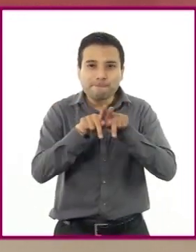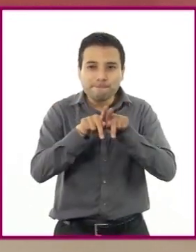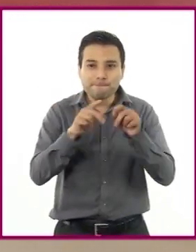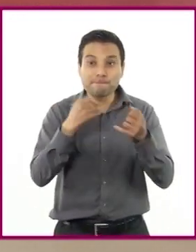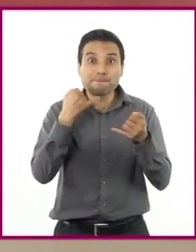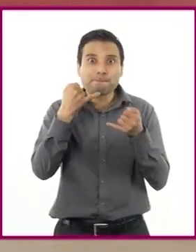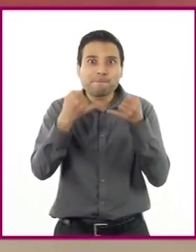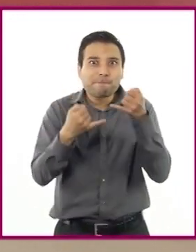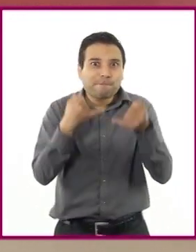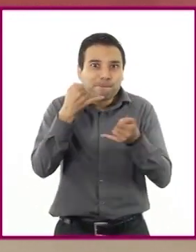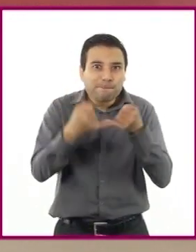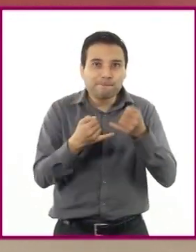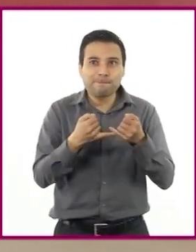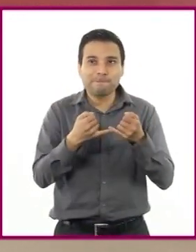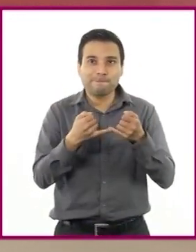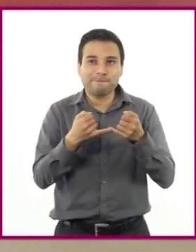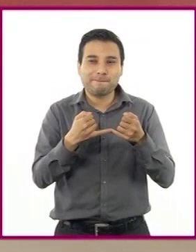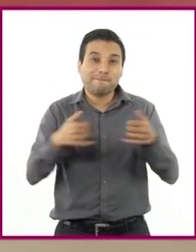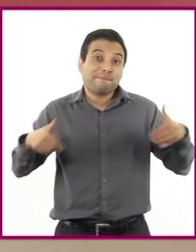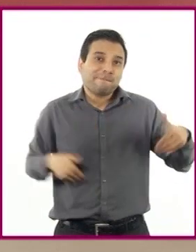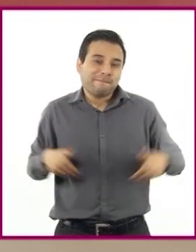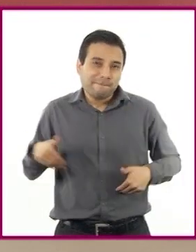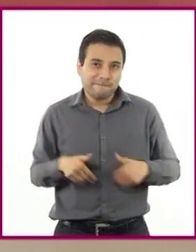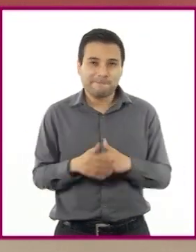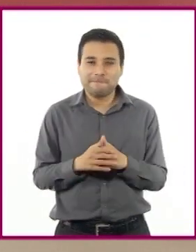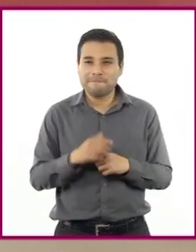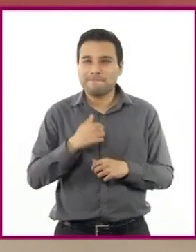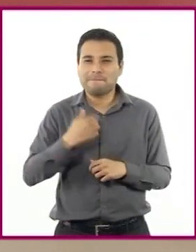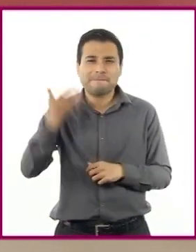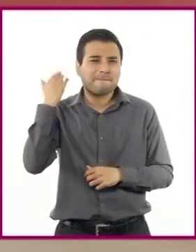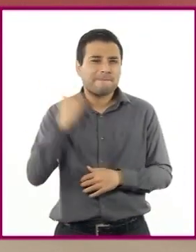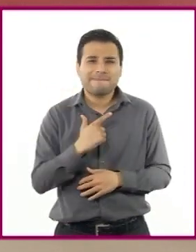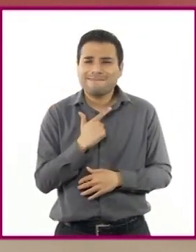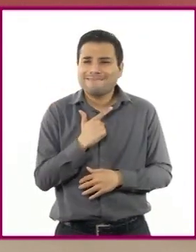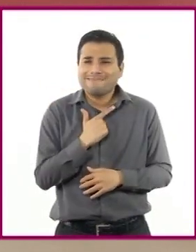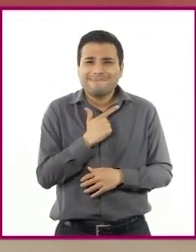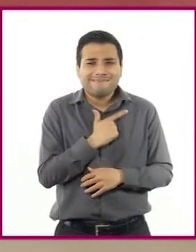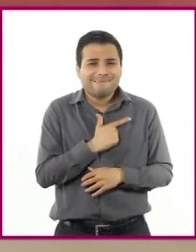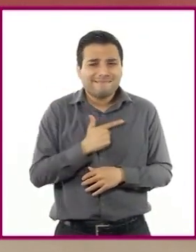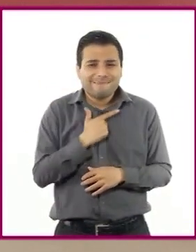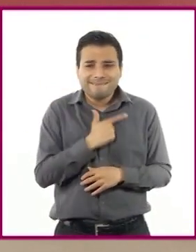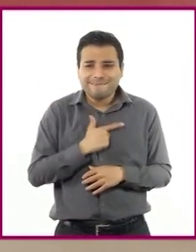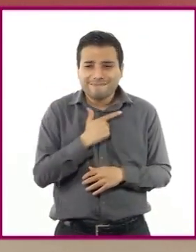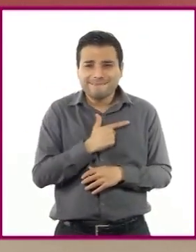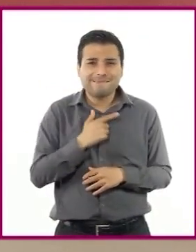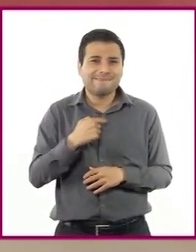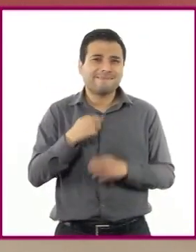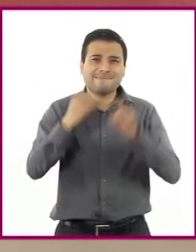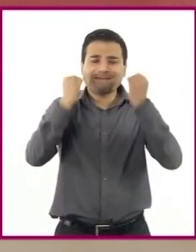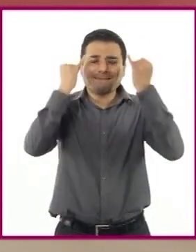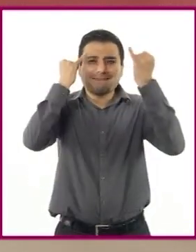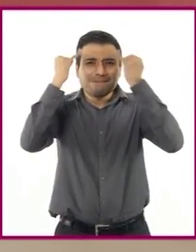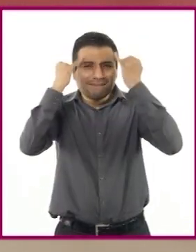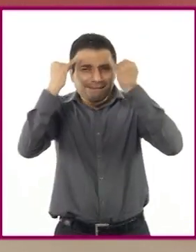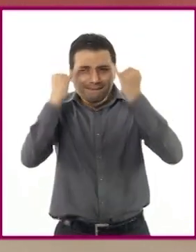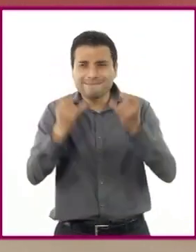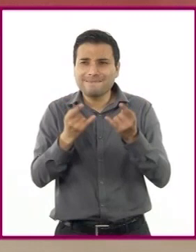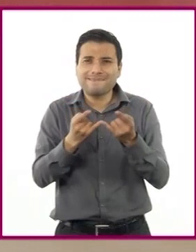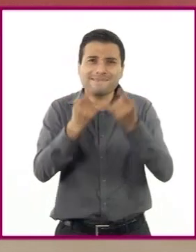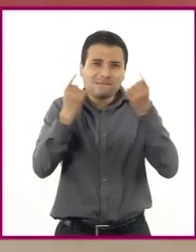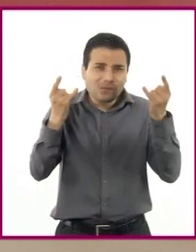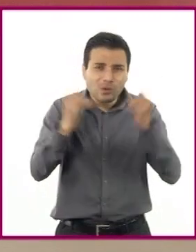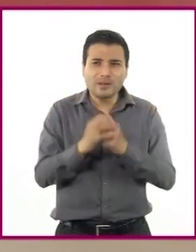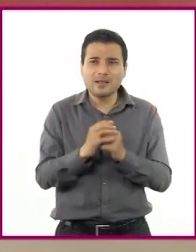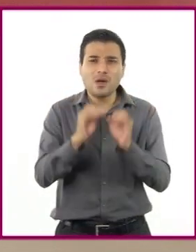representar obras. Nos divertíamos tanto, jugábamos a crear nuestras propias historias o a veces